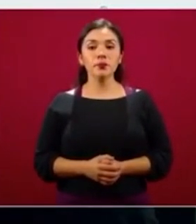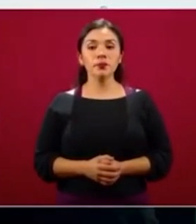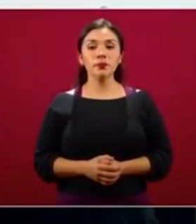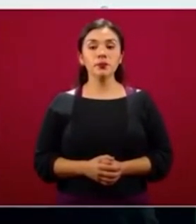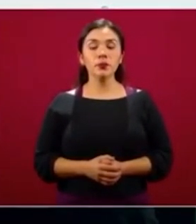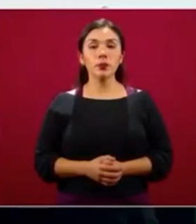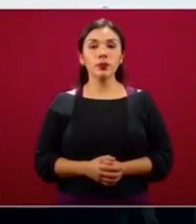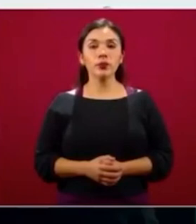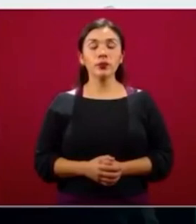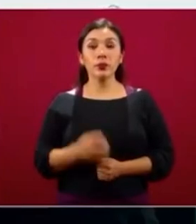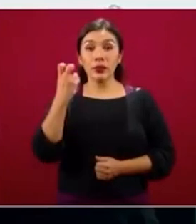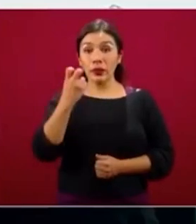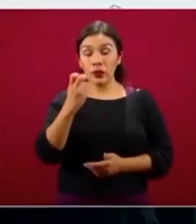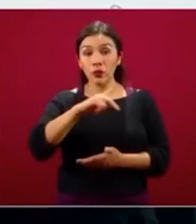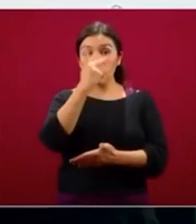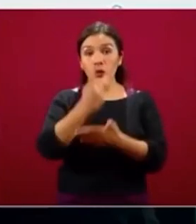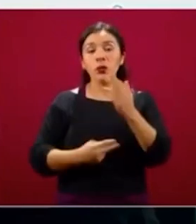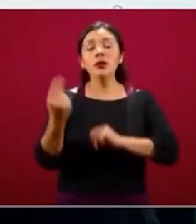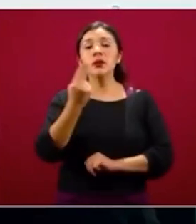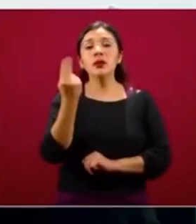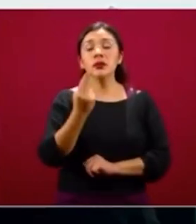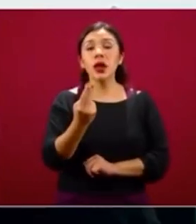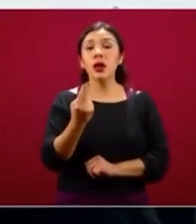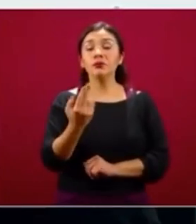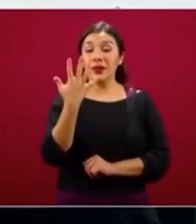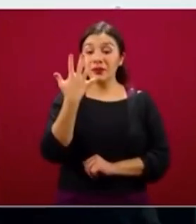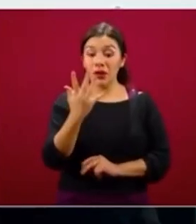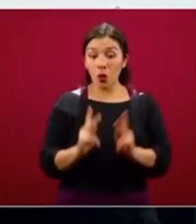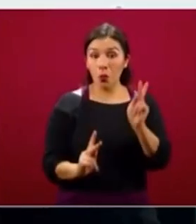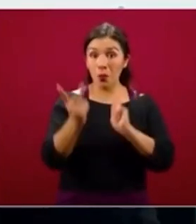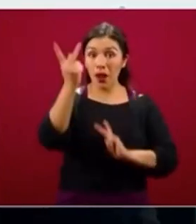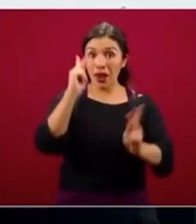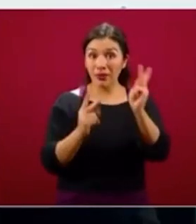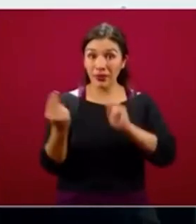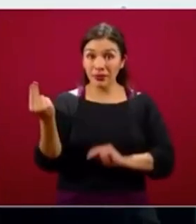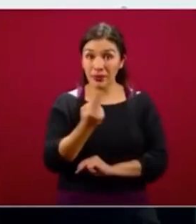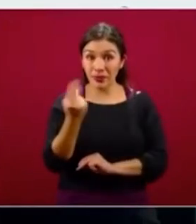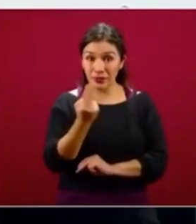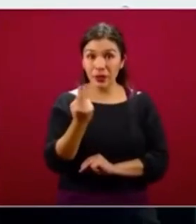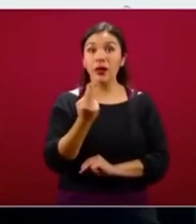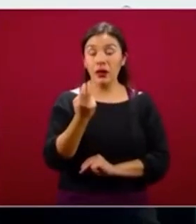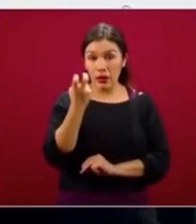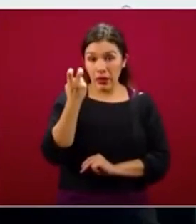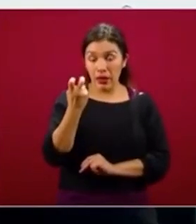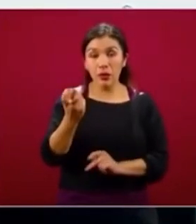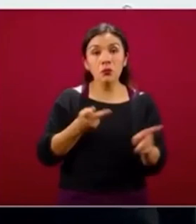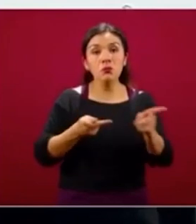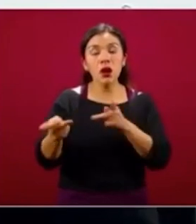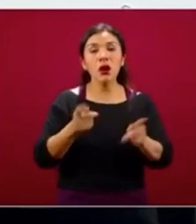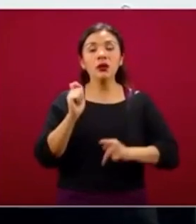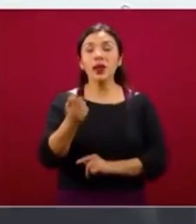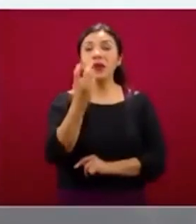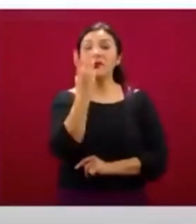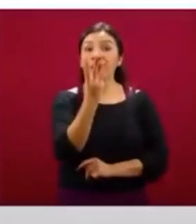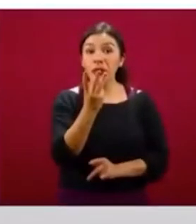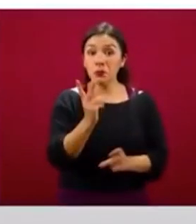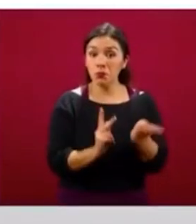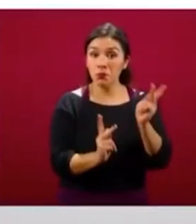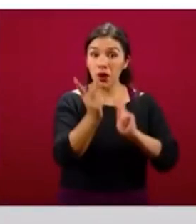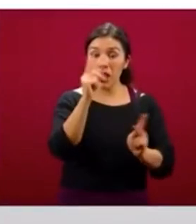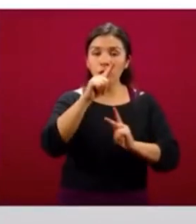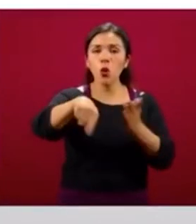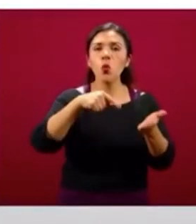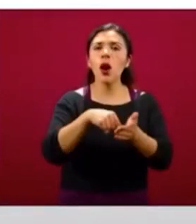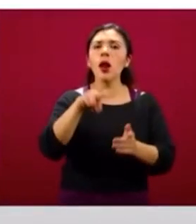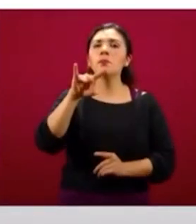El programa requiere, de cada cinco plantas que requerimos en el programa, la estrategia es que tres plantas se van a producir en